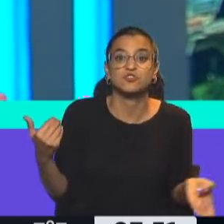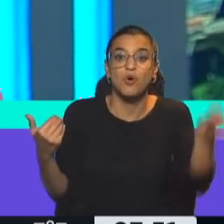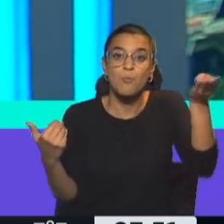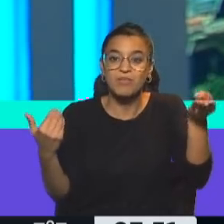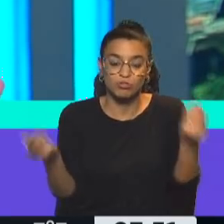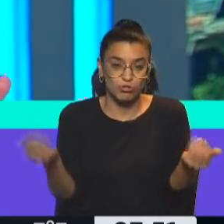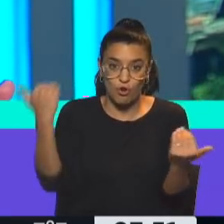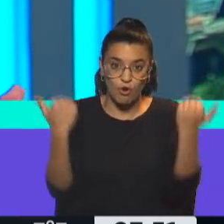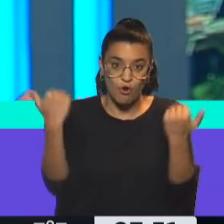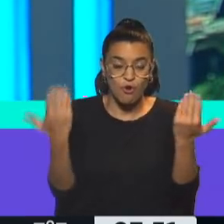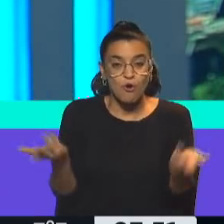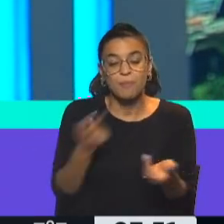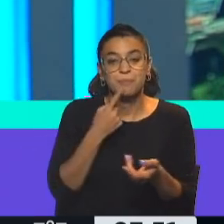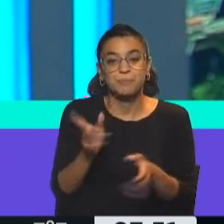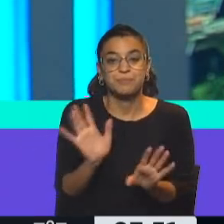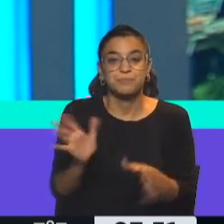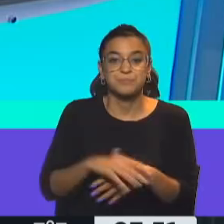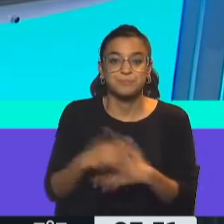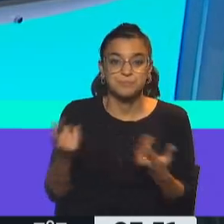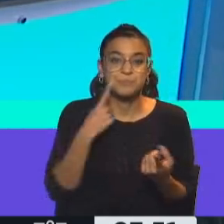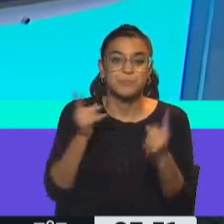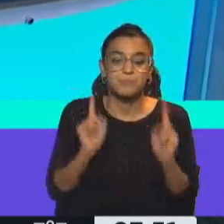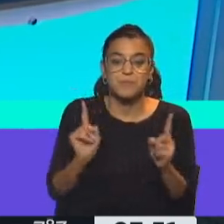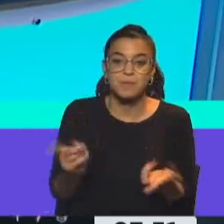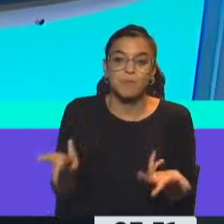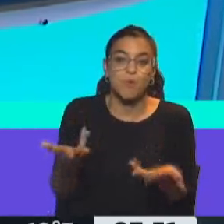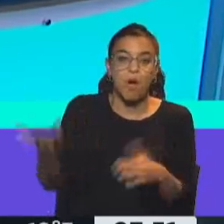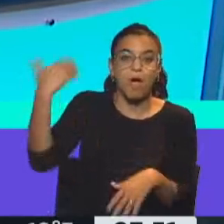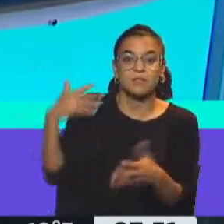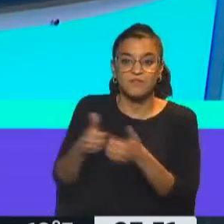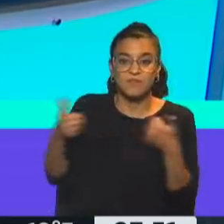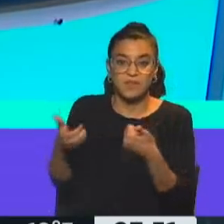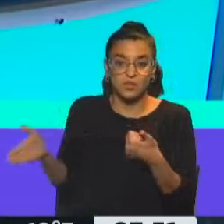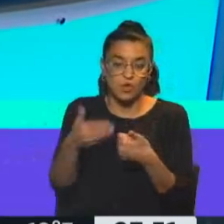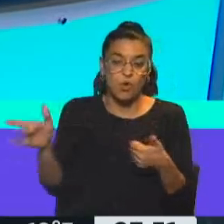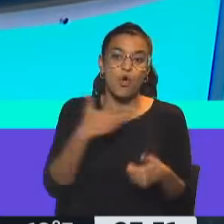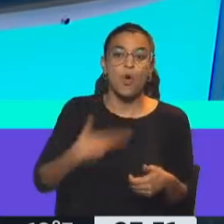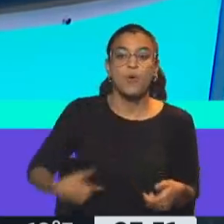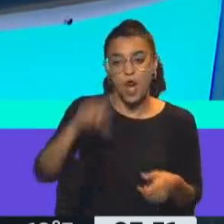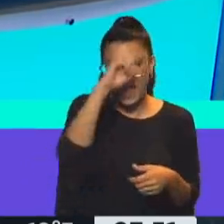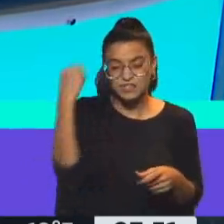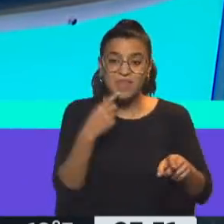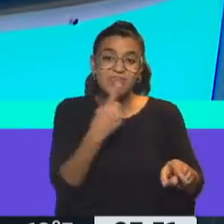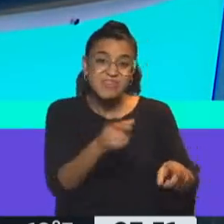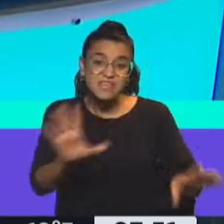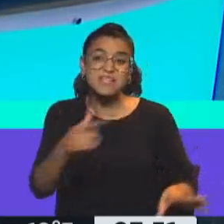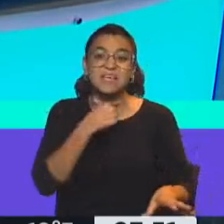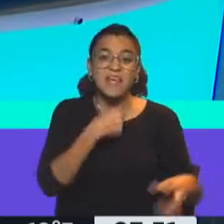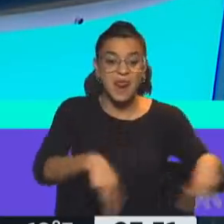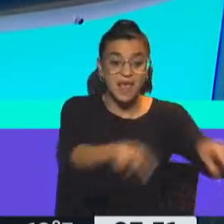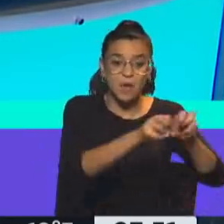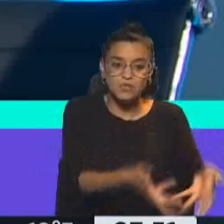de las dos cosas va de la mano de lo que viene pregonando el frente de todos. El gobierno nacional dice que pretende aumentar la